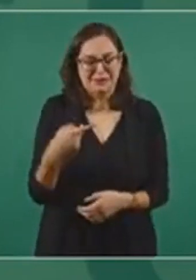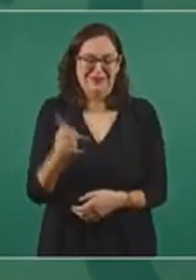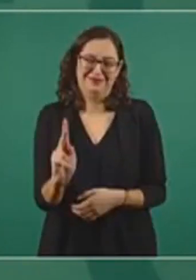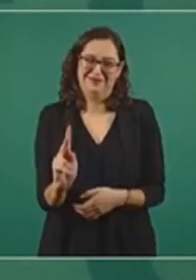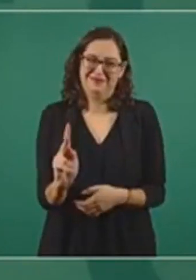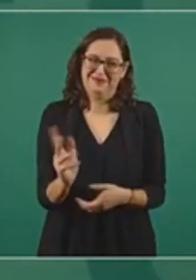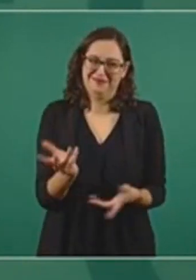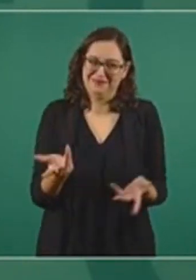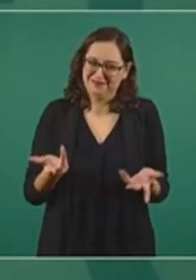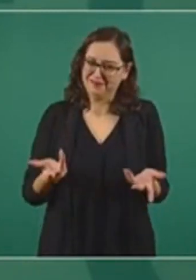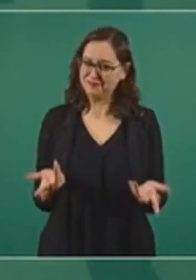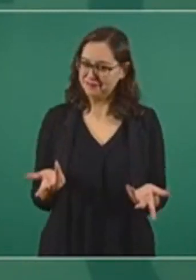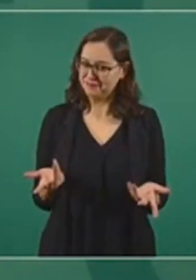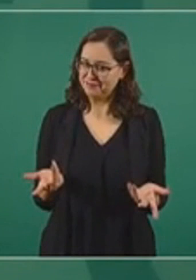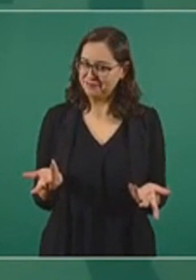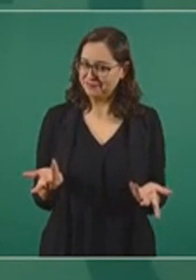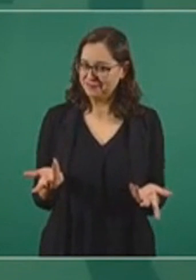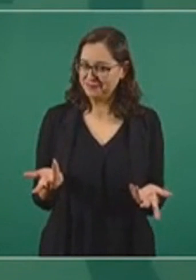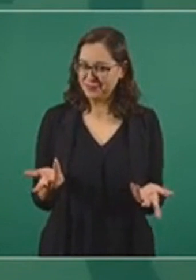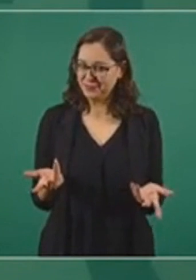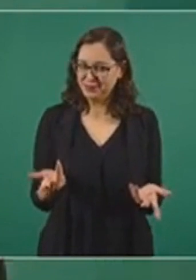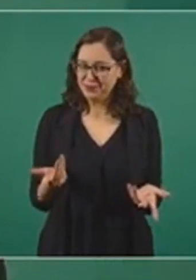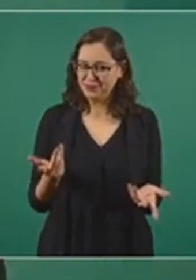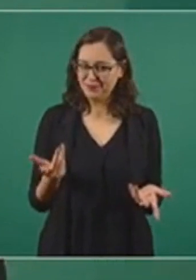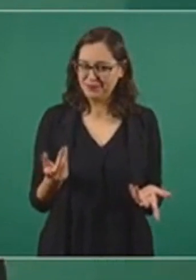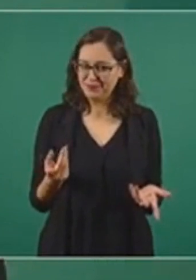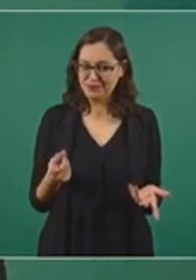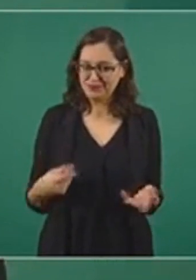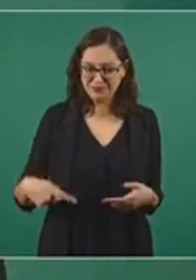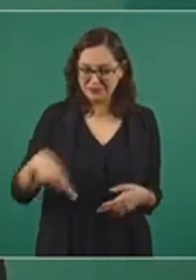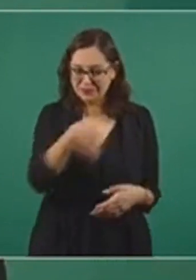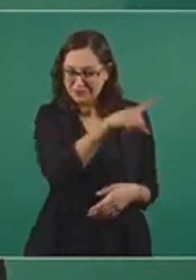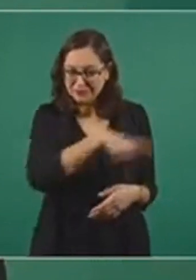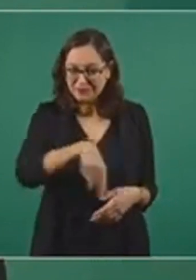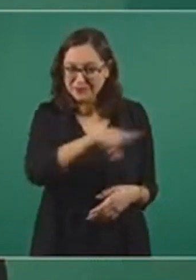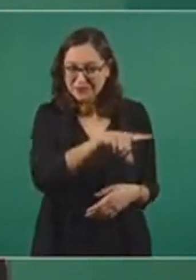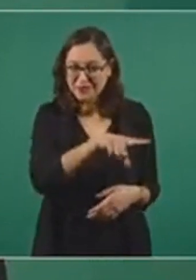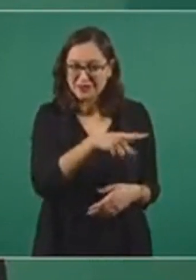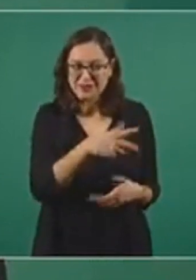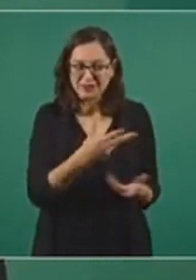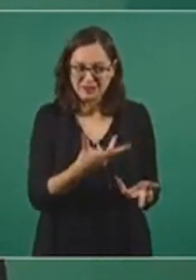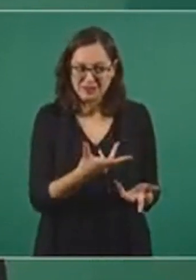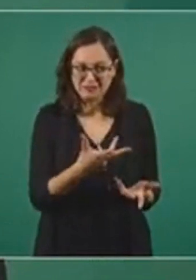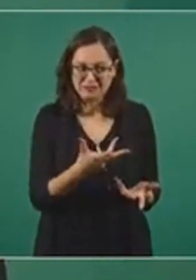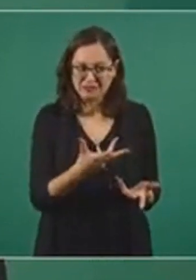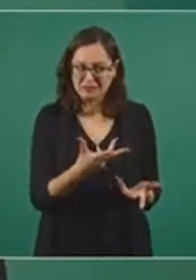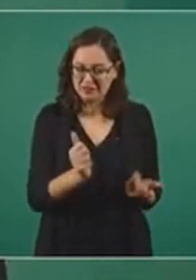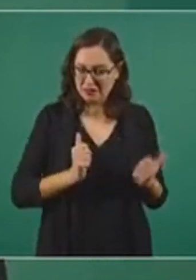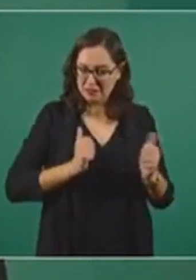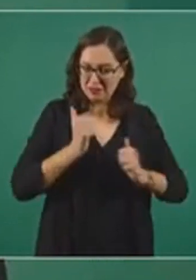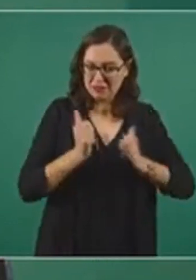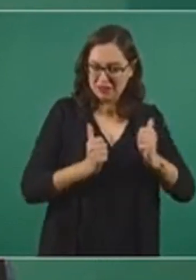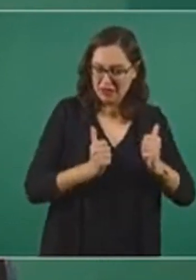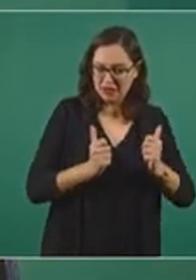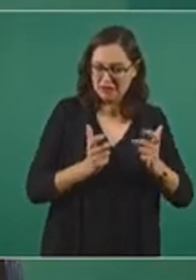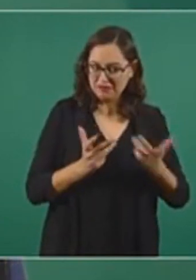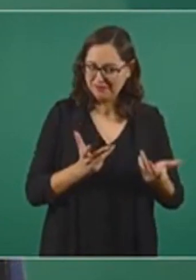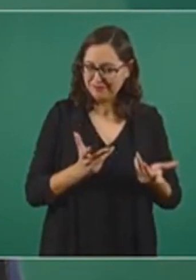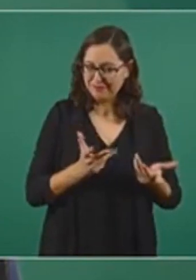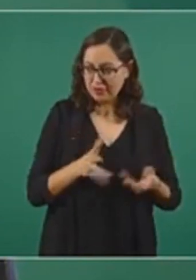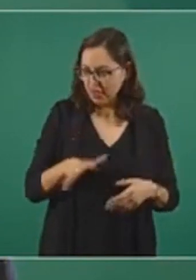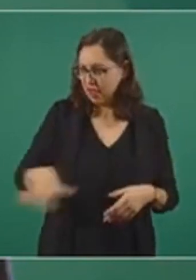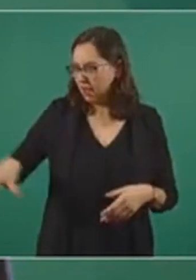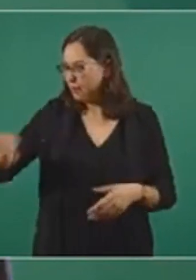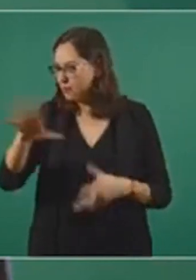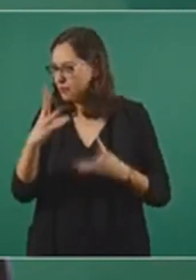ver gente que no tiene ni siquiera seguro y que yo tengo que procurar